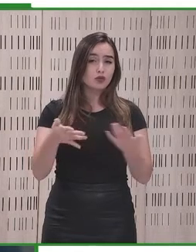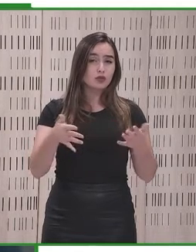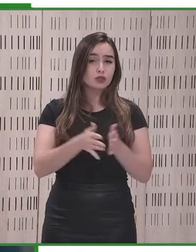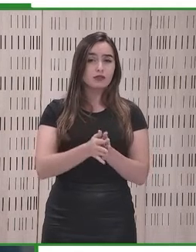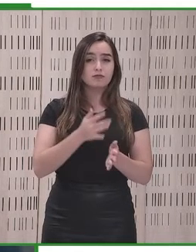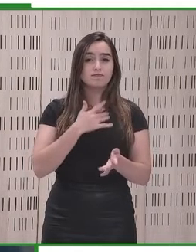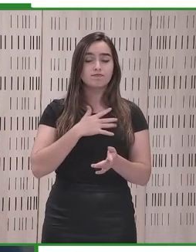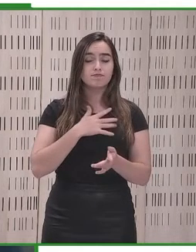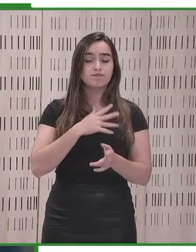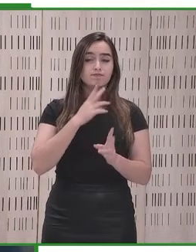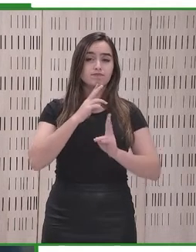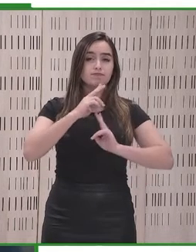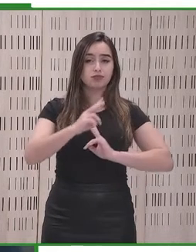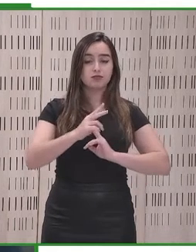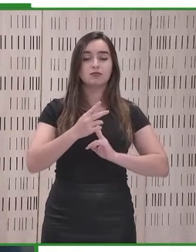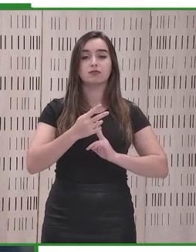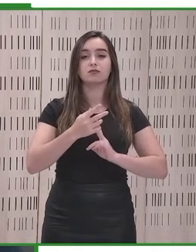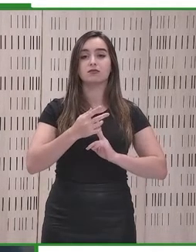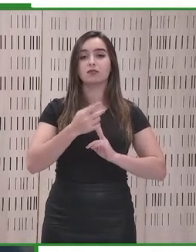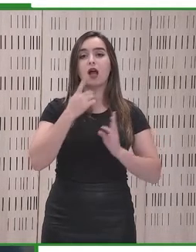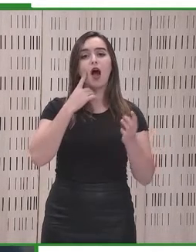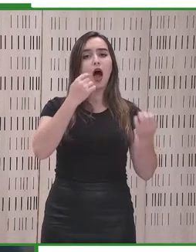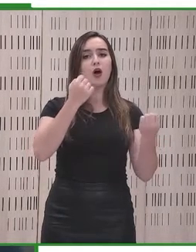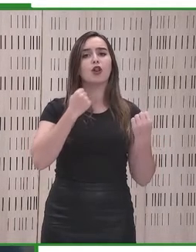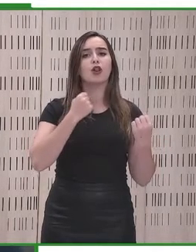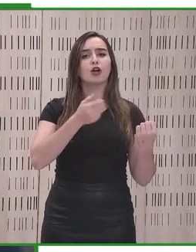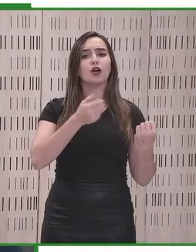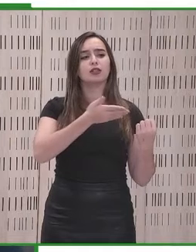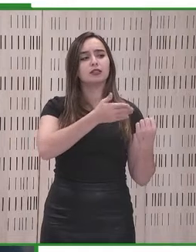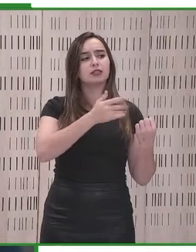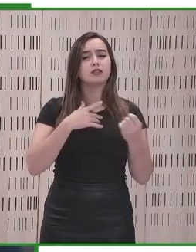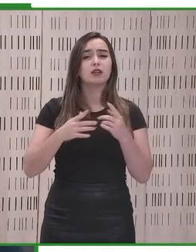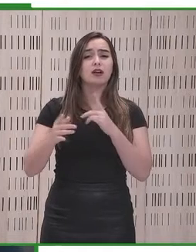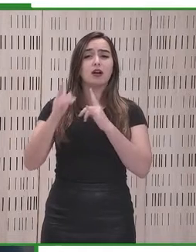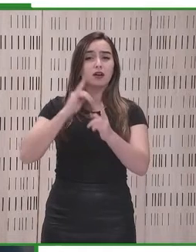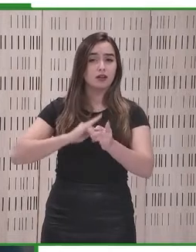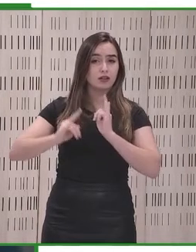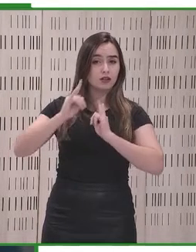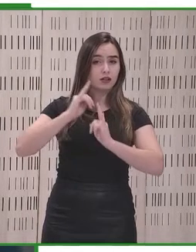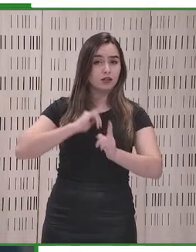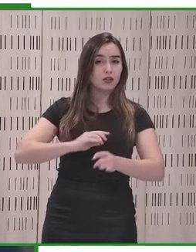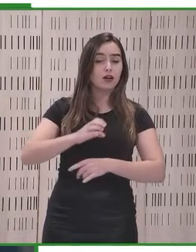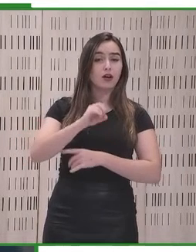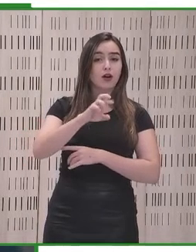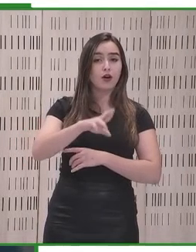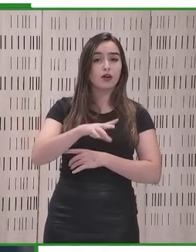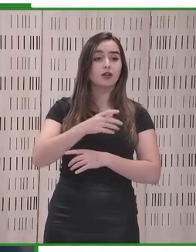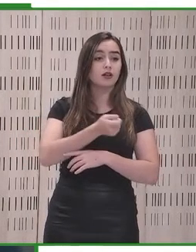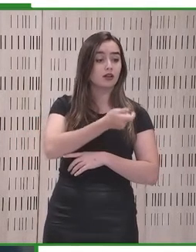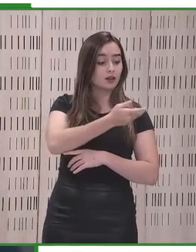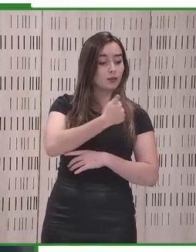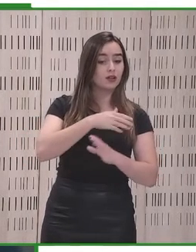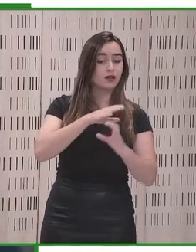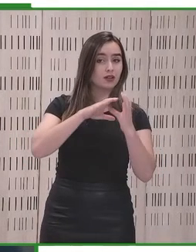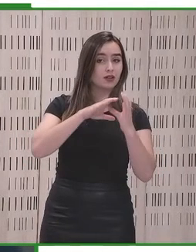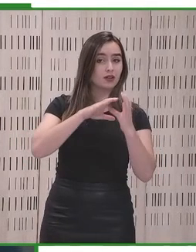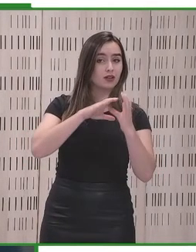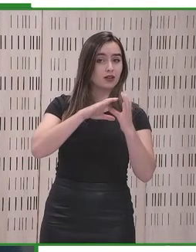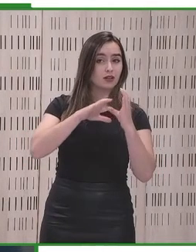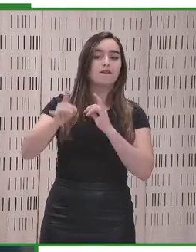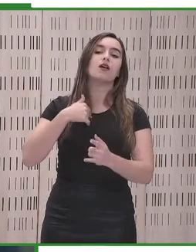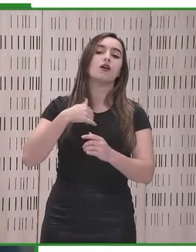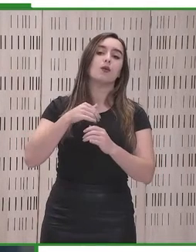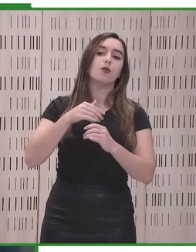sea accesible como la respuesta por parte